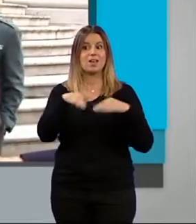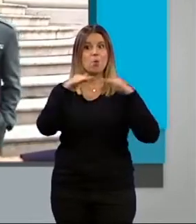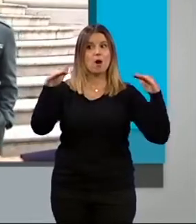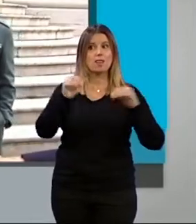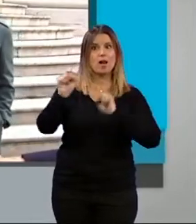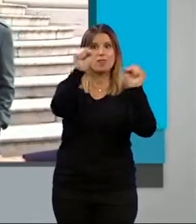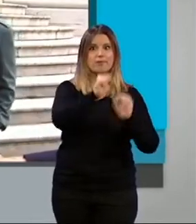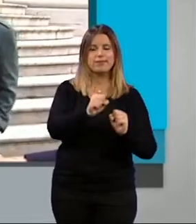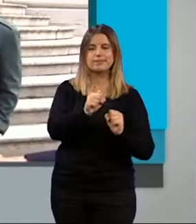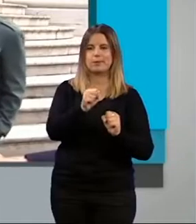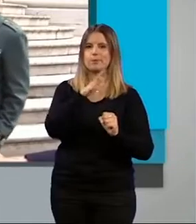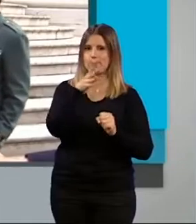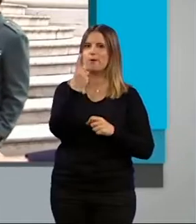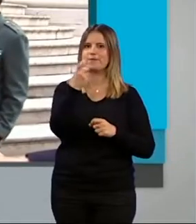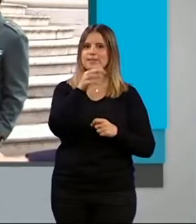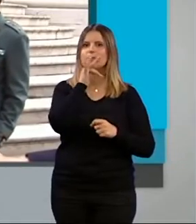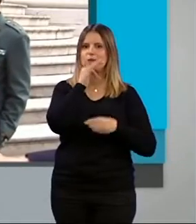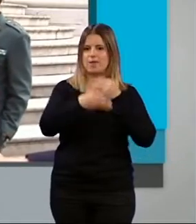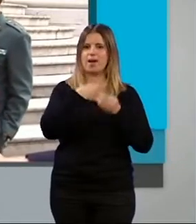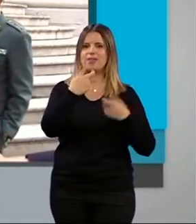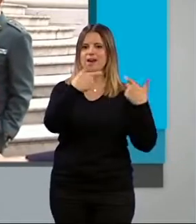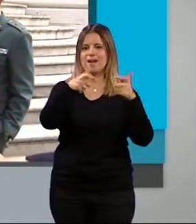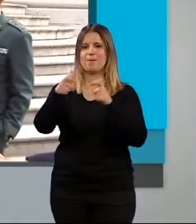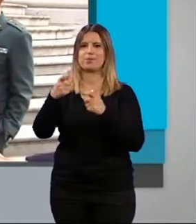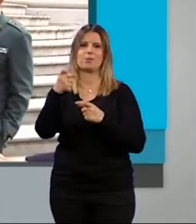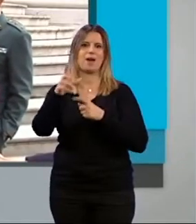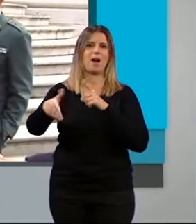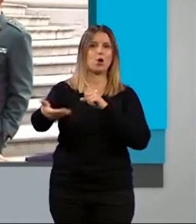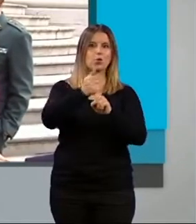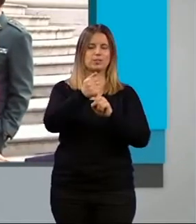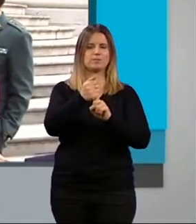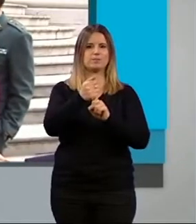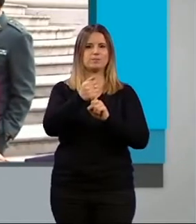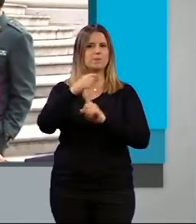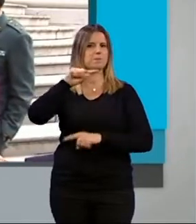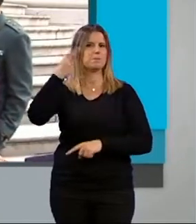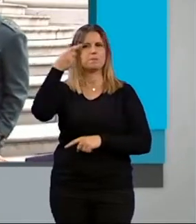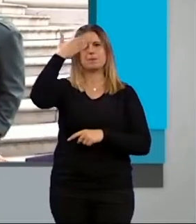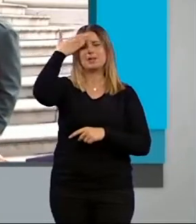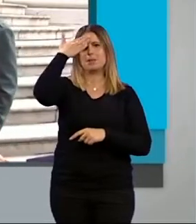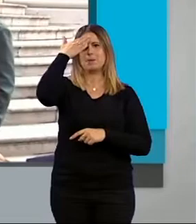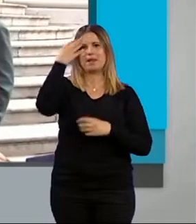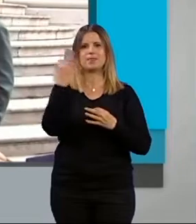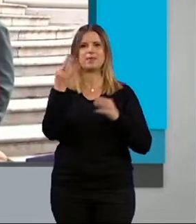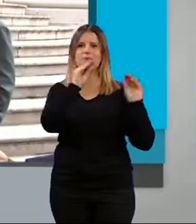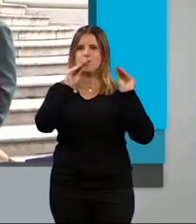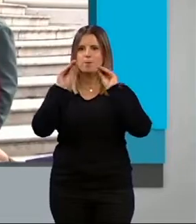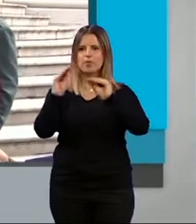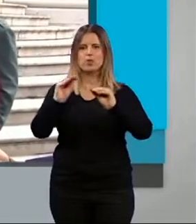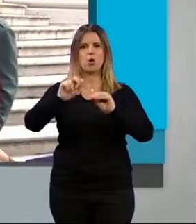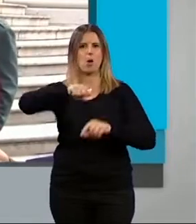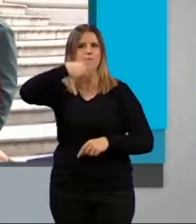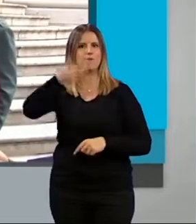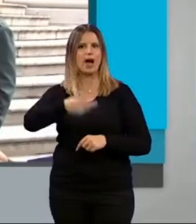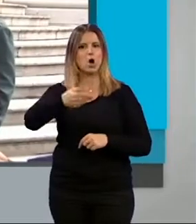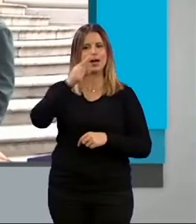ámbitos donde todavía no se ha conseguido y yo creo que la apuesta principal tiene que erradicar siempre en la formación en valores de